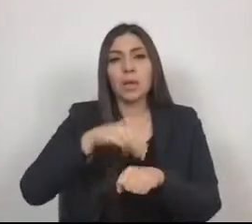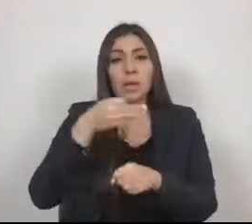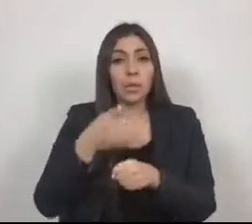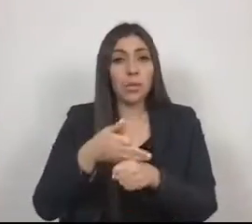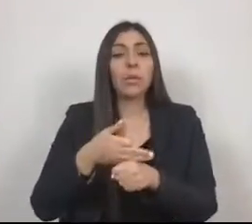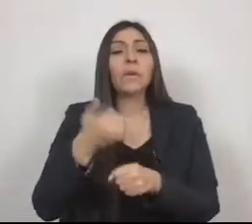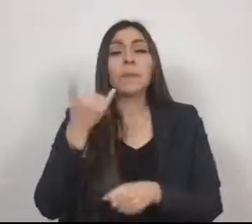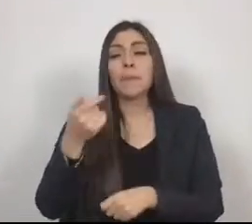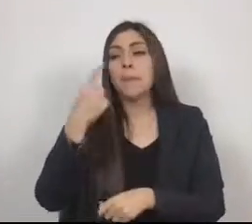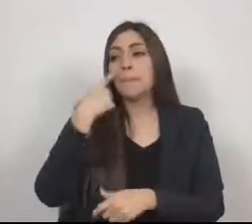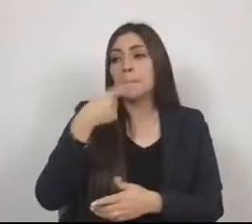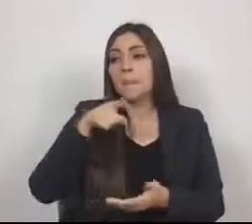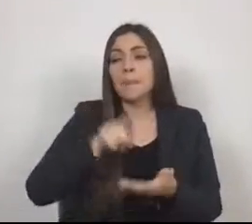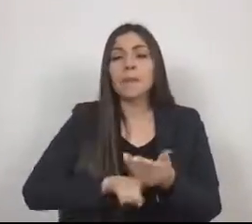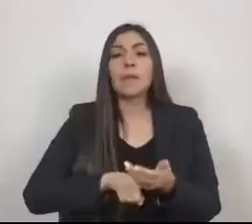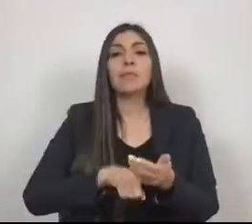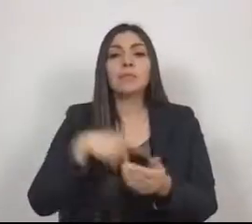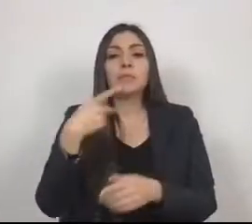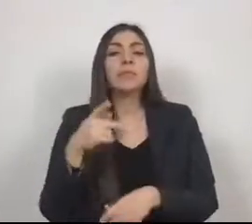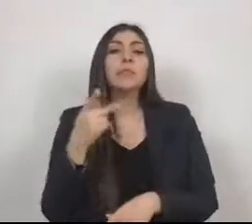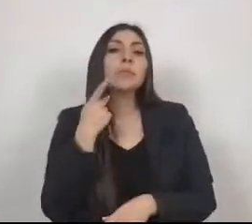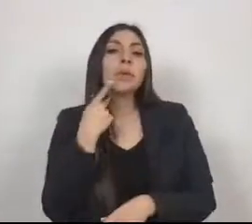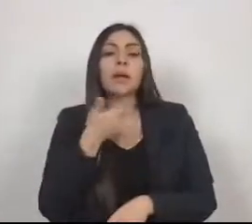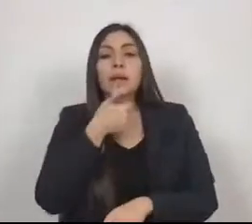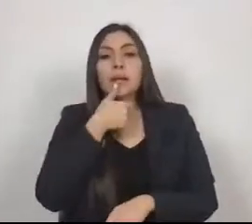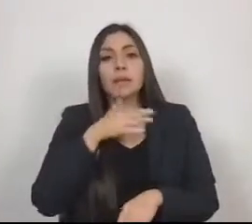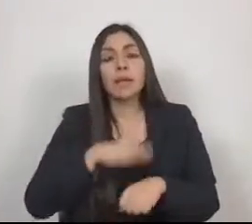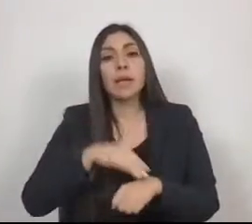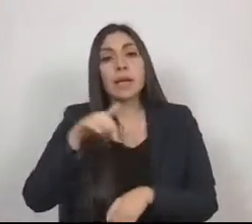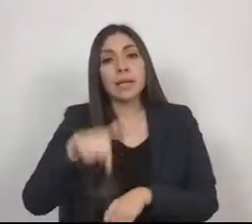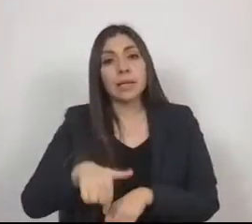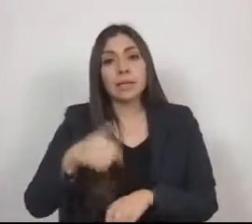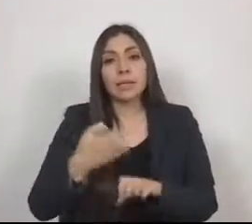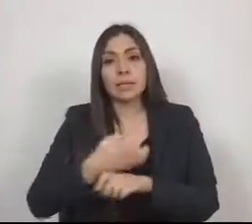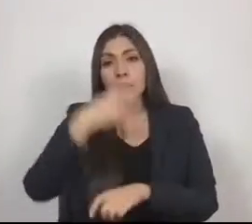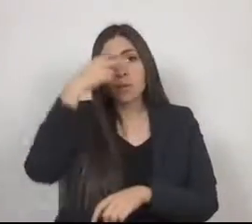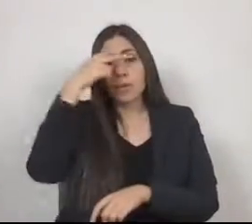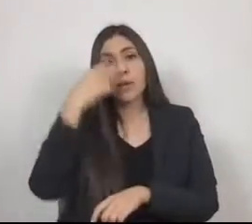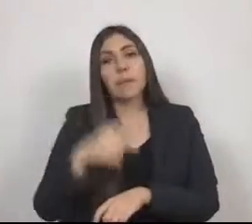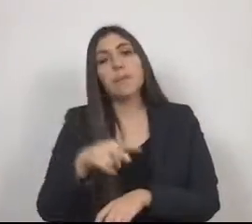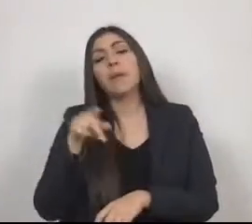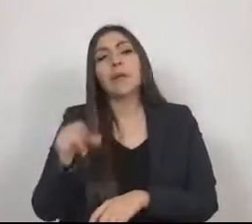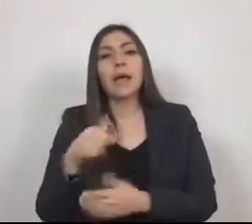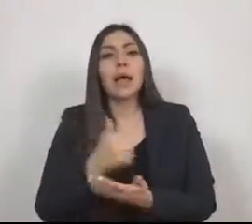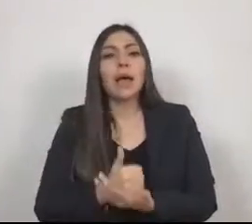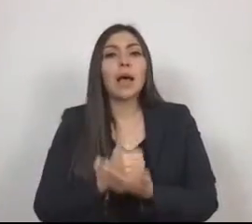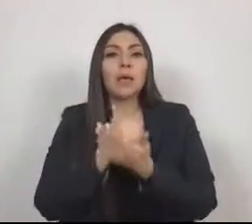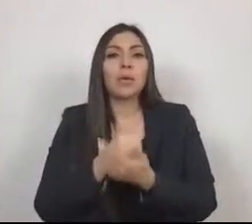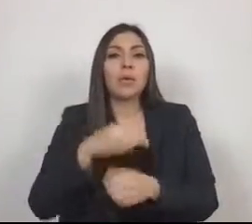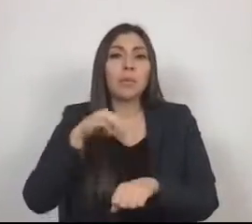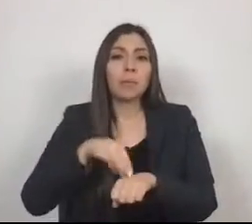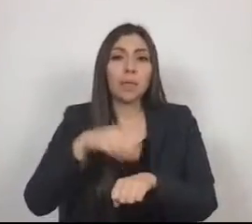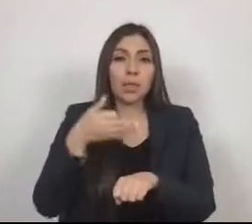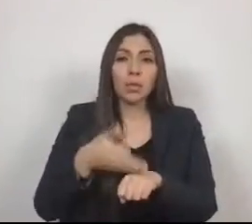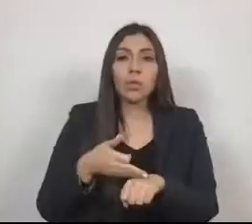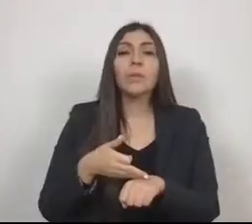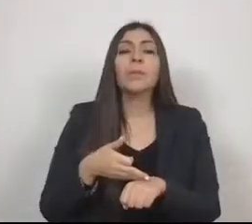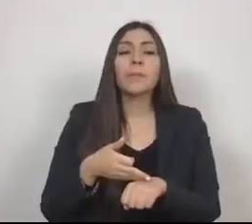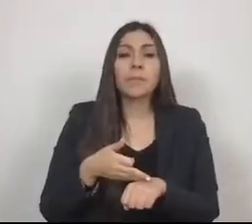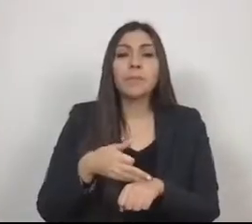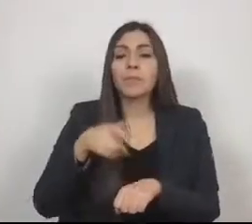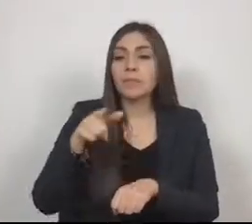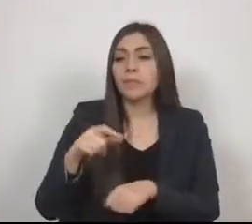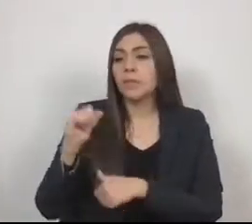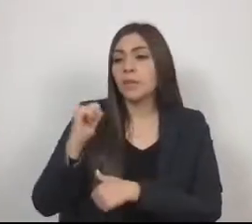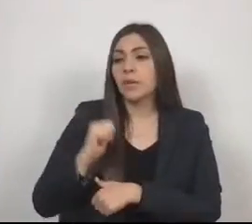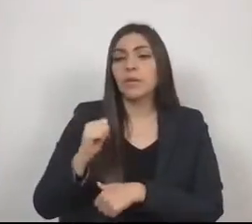y administrativa. En el Estado de México, el ayuntamiento como este de representación municipal, se encarga